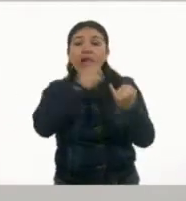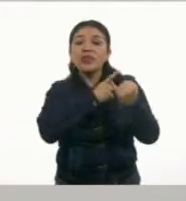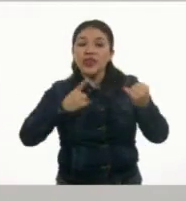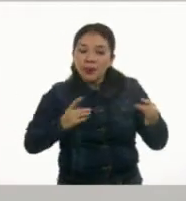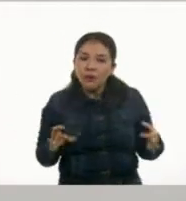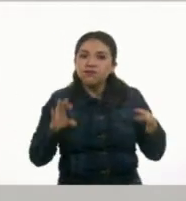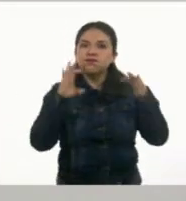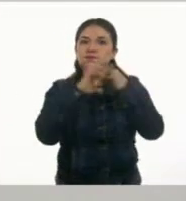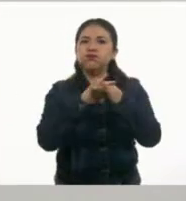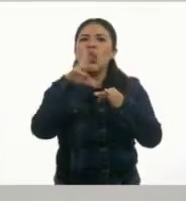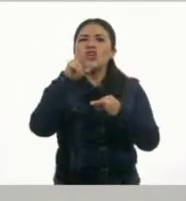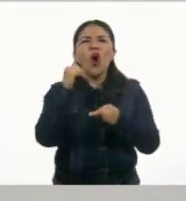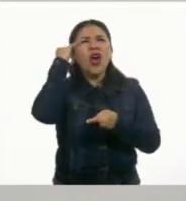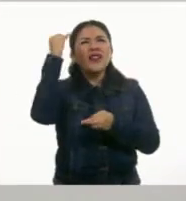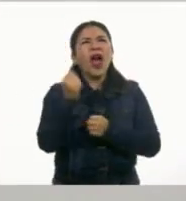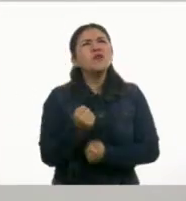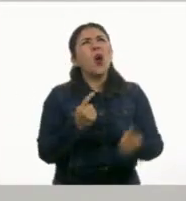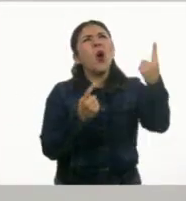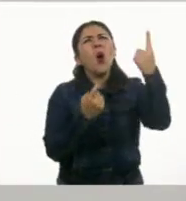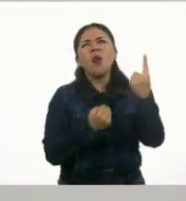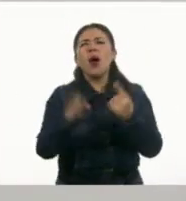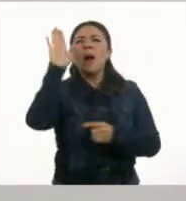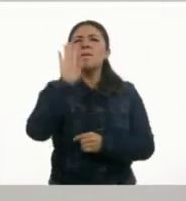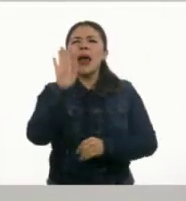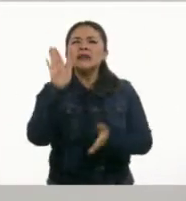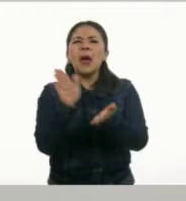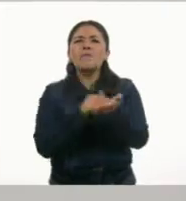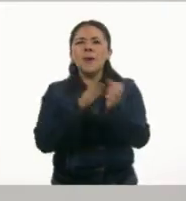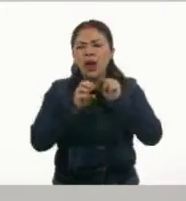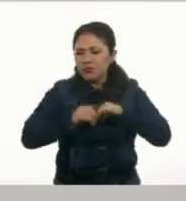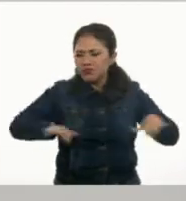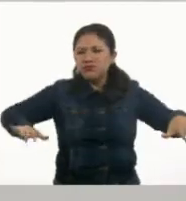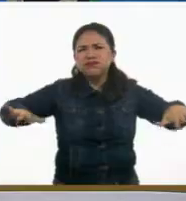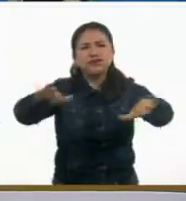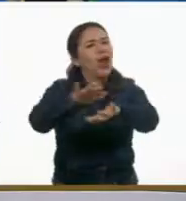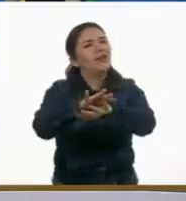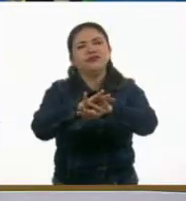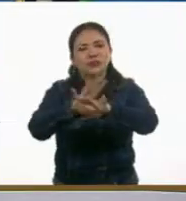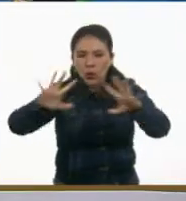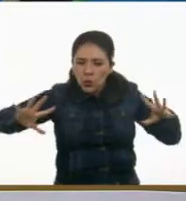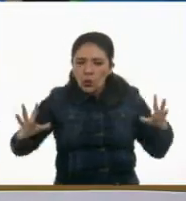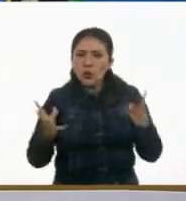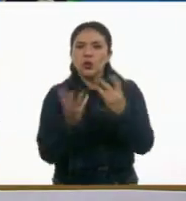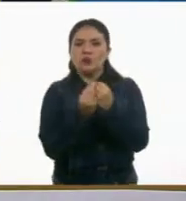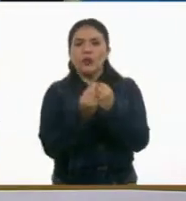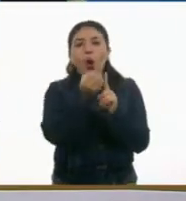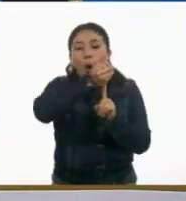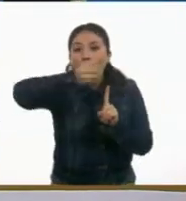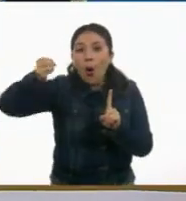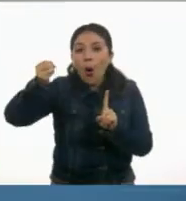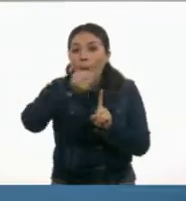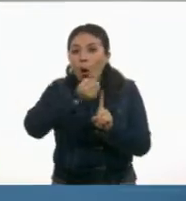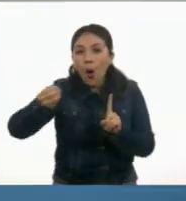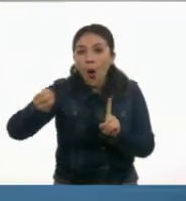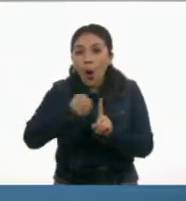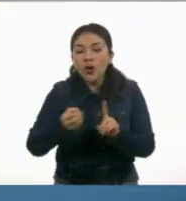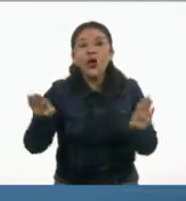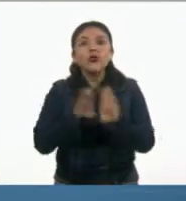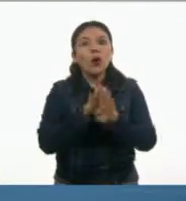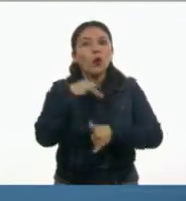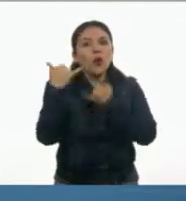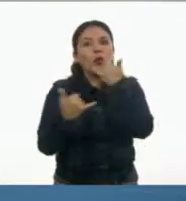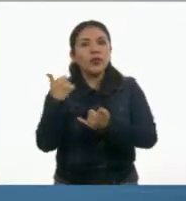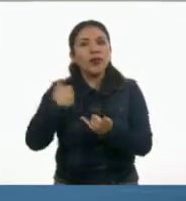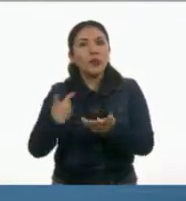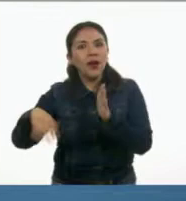una quede desperdigada como los trozos de papel que traía Ale separados, ¿verdad? O como los juguetes de mi